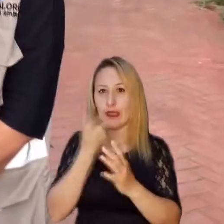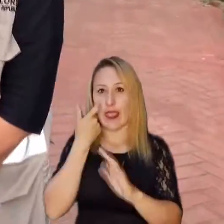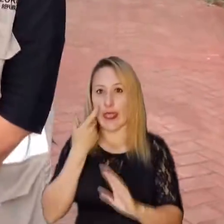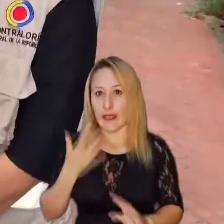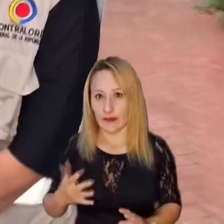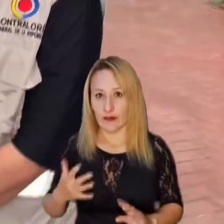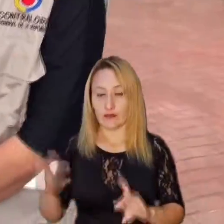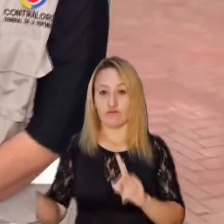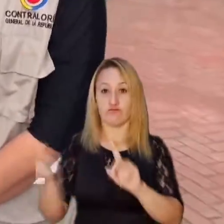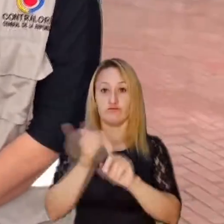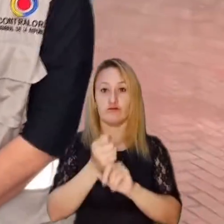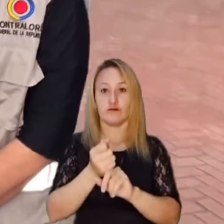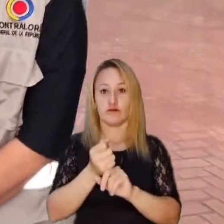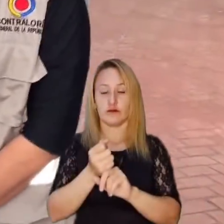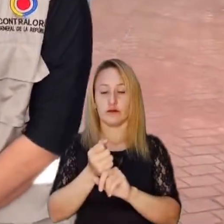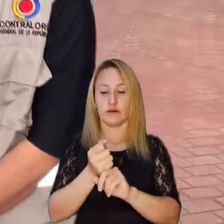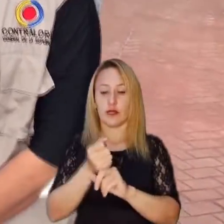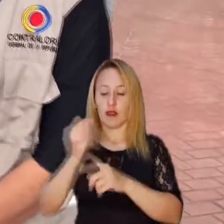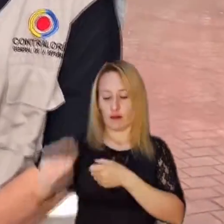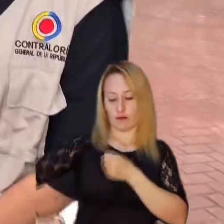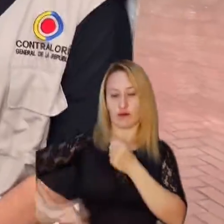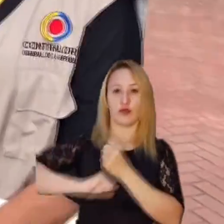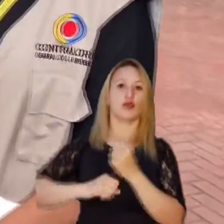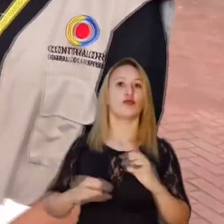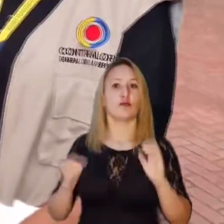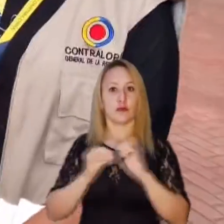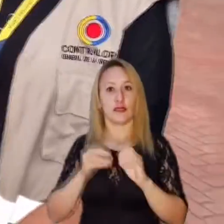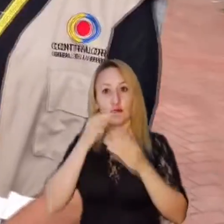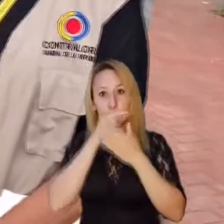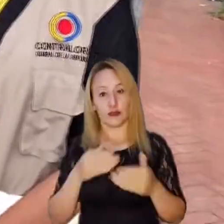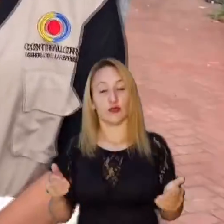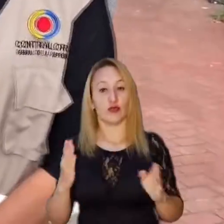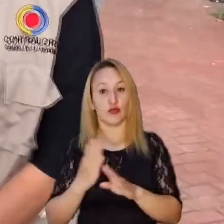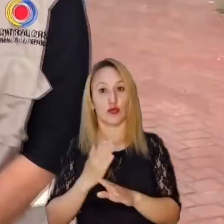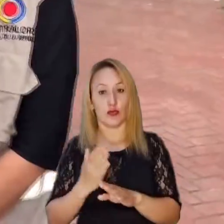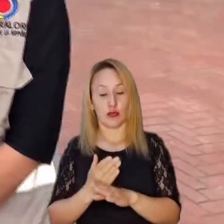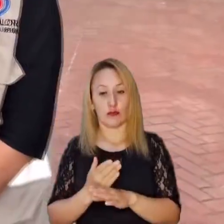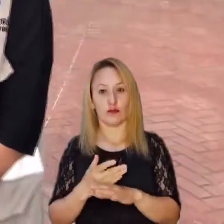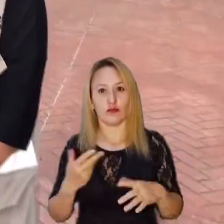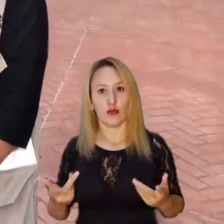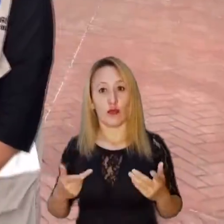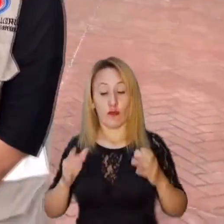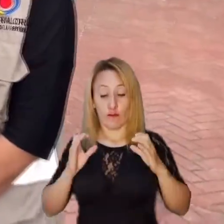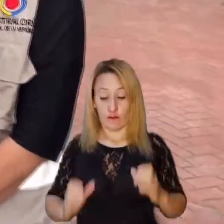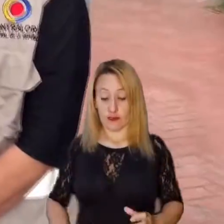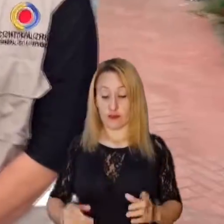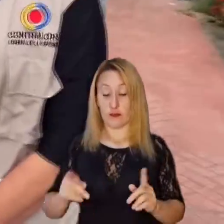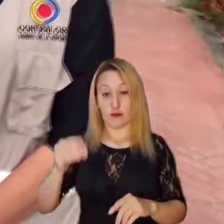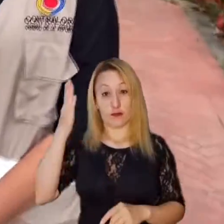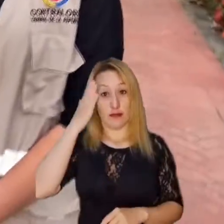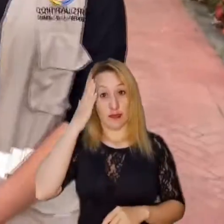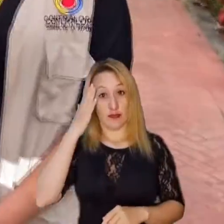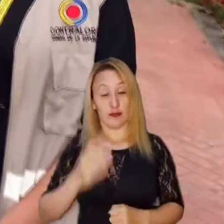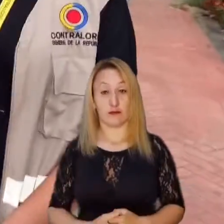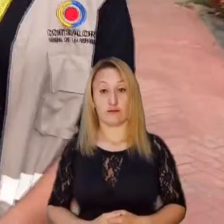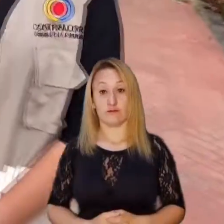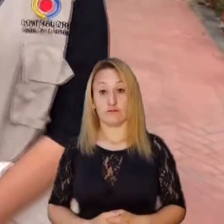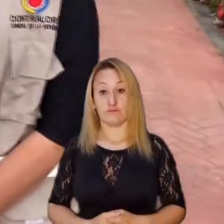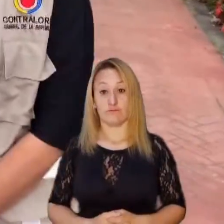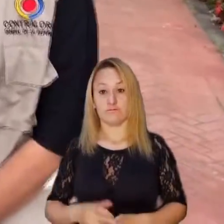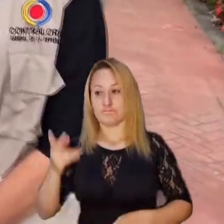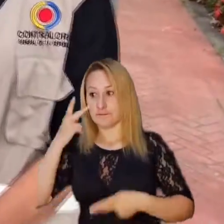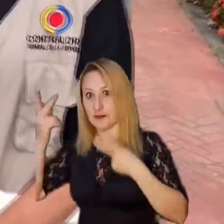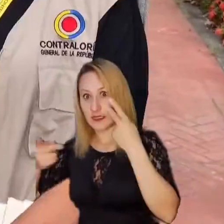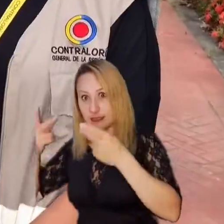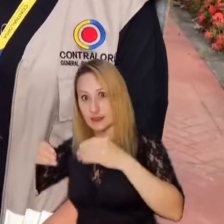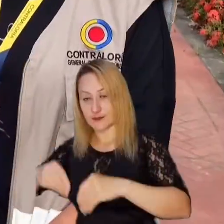Contraloría, por las cuales vamos a ver si logramos. Estamos en un propósito de lograr más apoyo para los niños